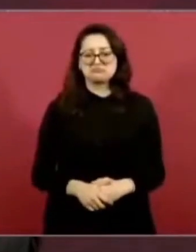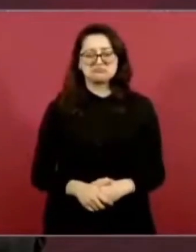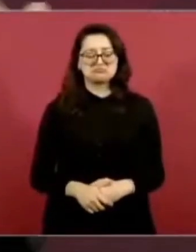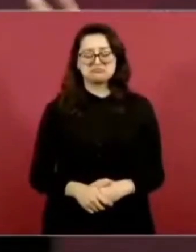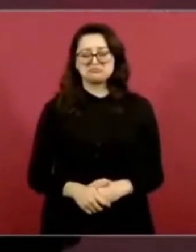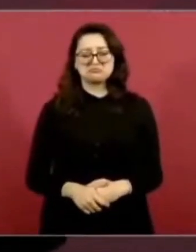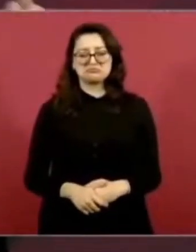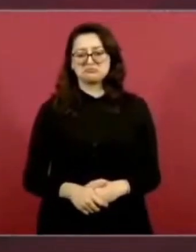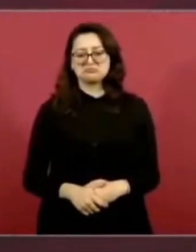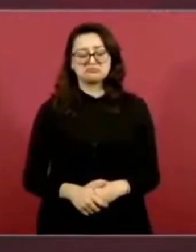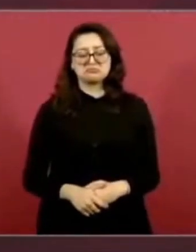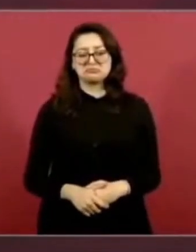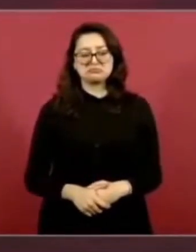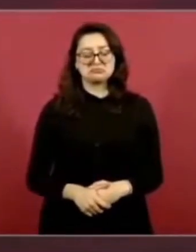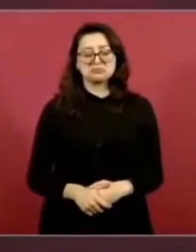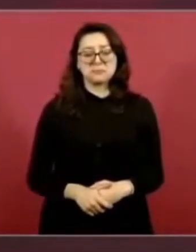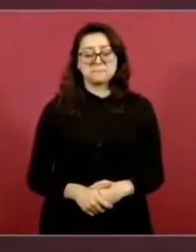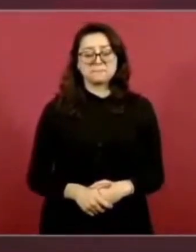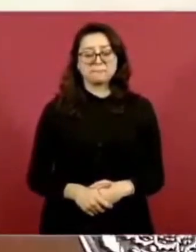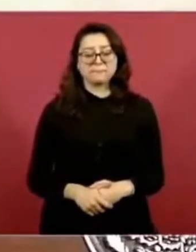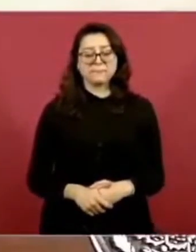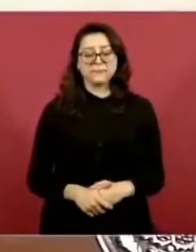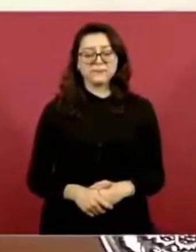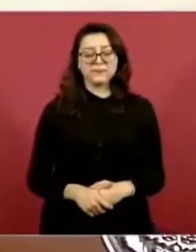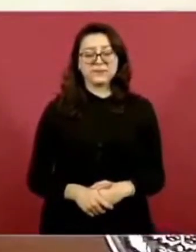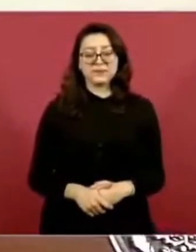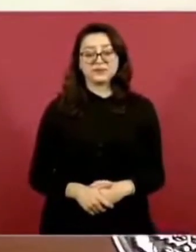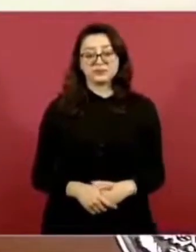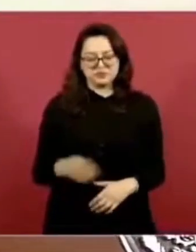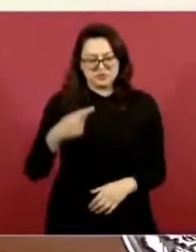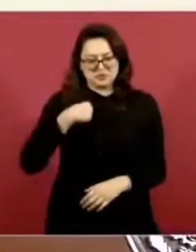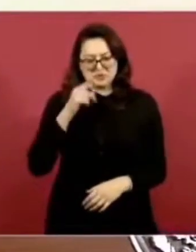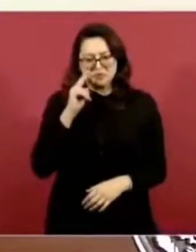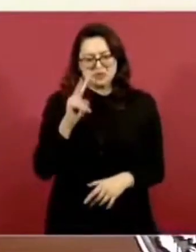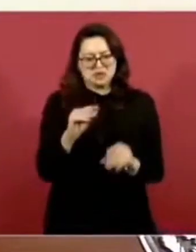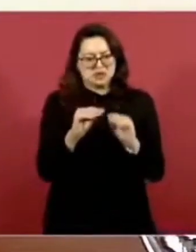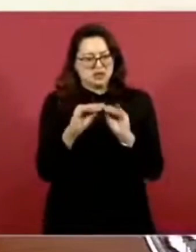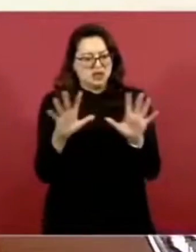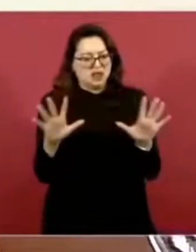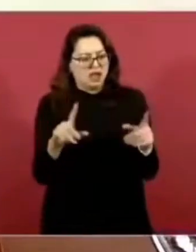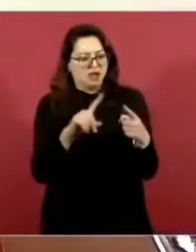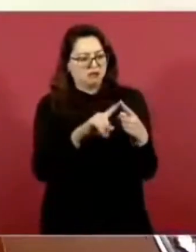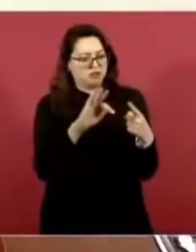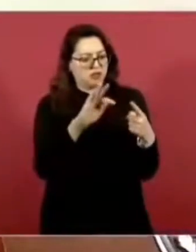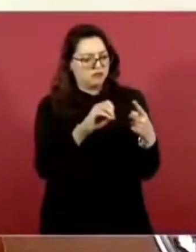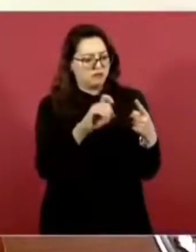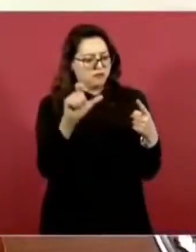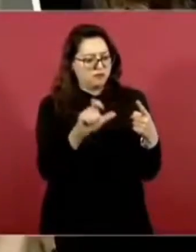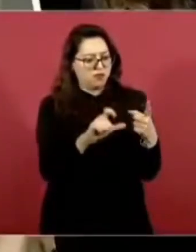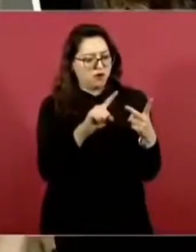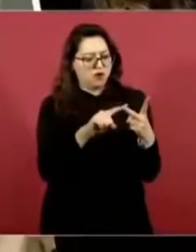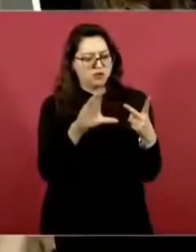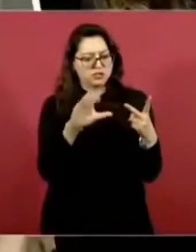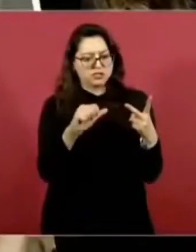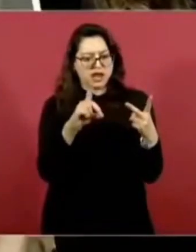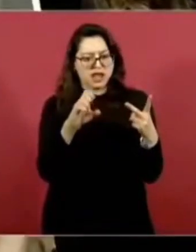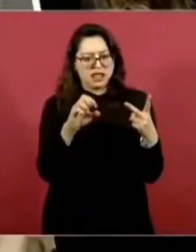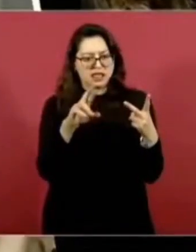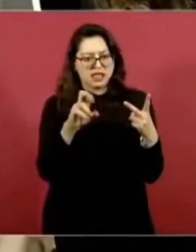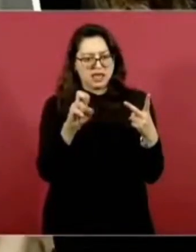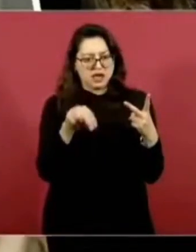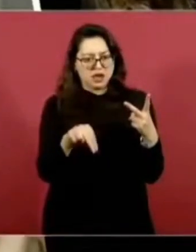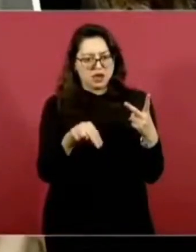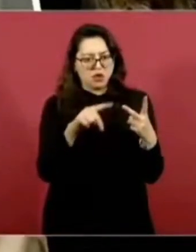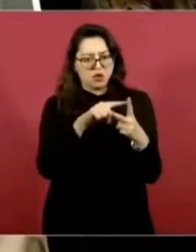vi, pero primero, Fox, Calderón. ¿Al